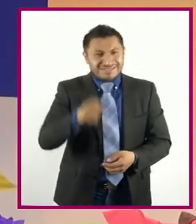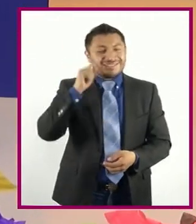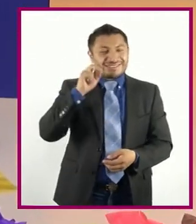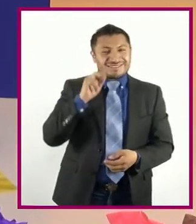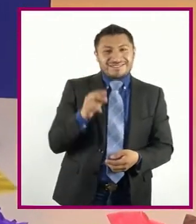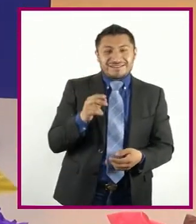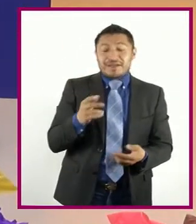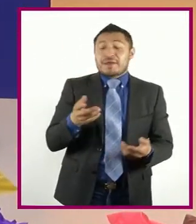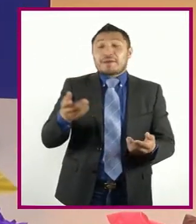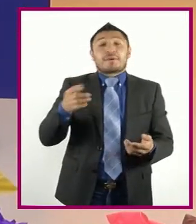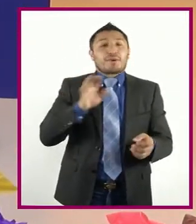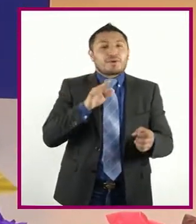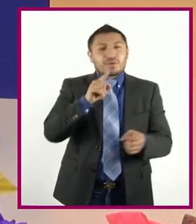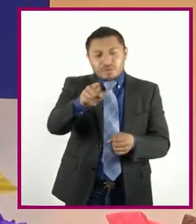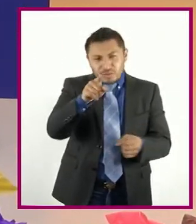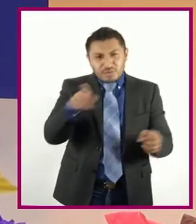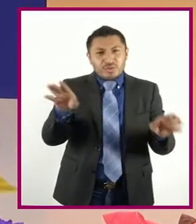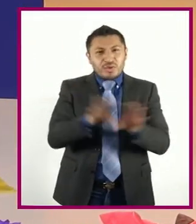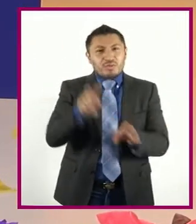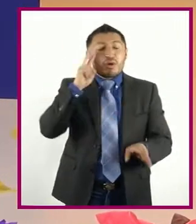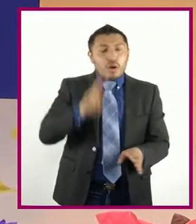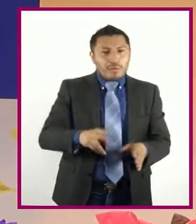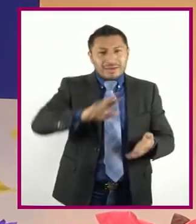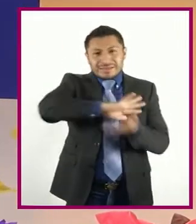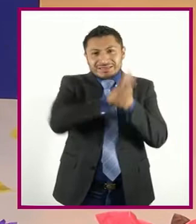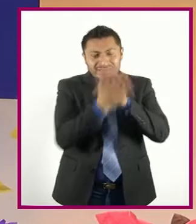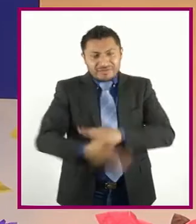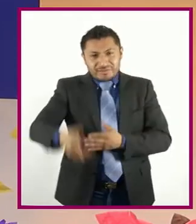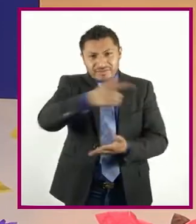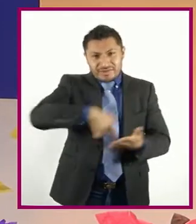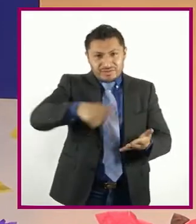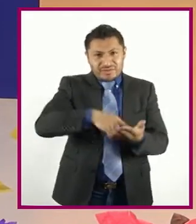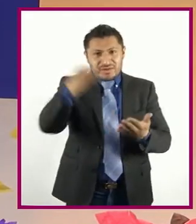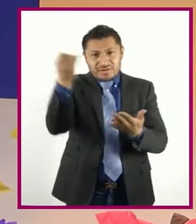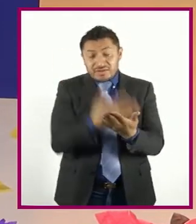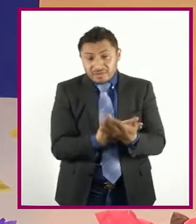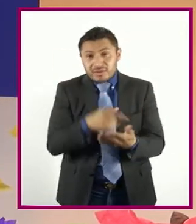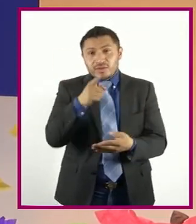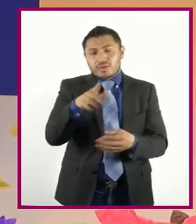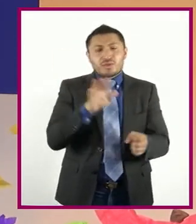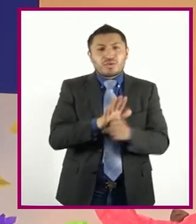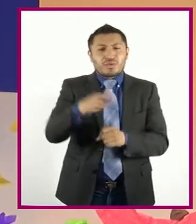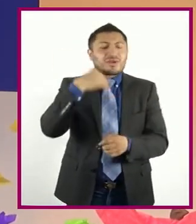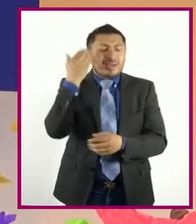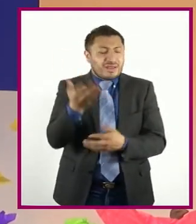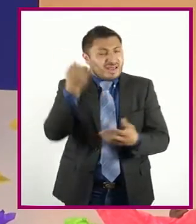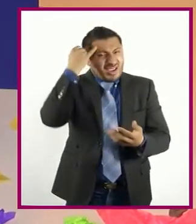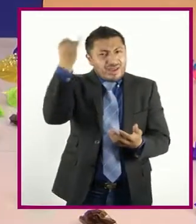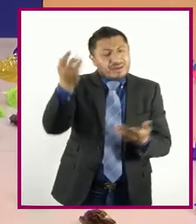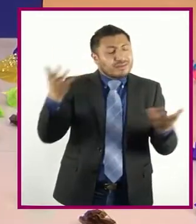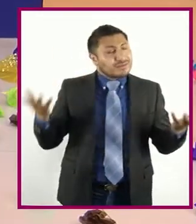A través de las imágenes? ¿Qué les inspira Para hacer En los lugares Que habitan?